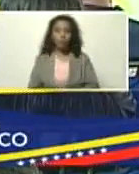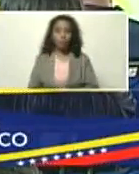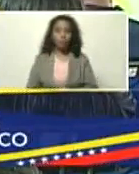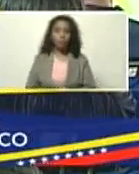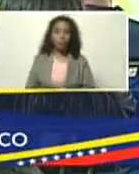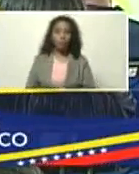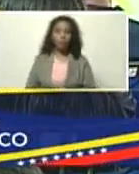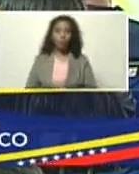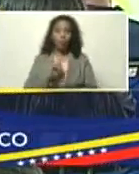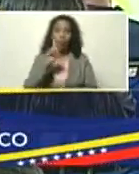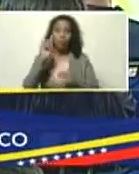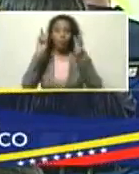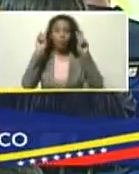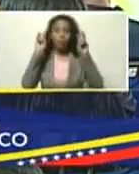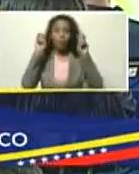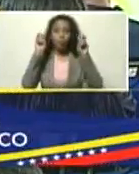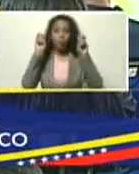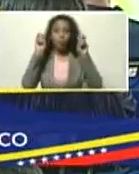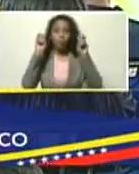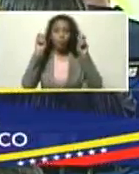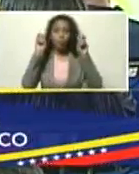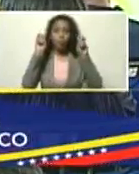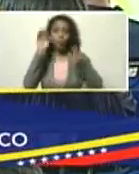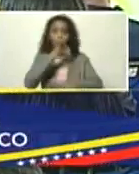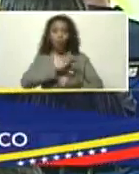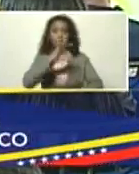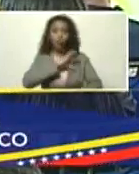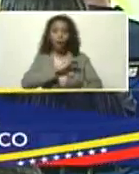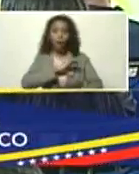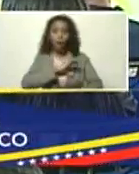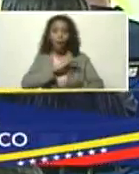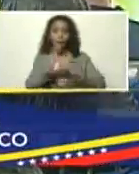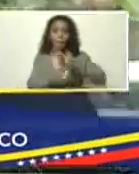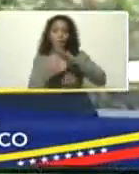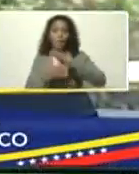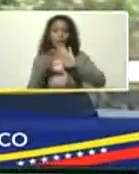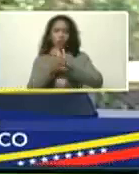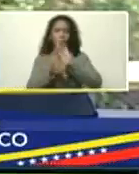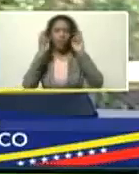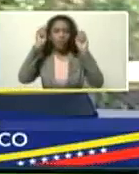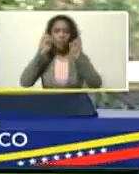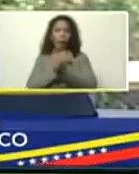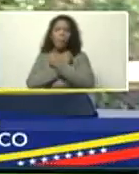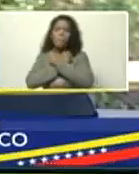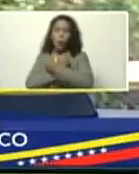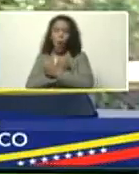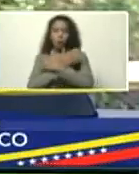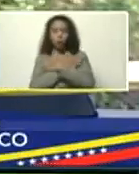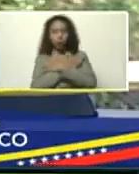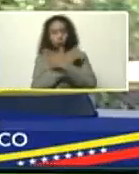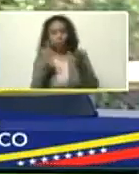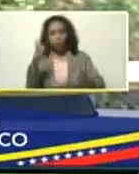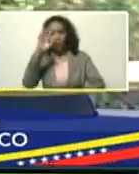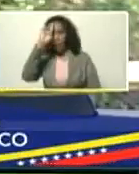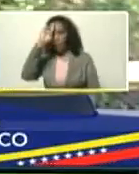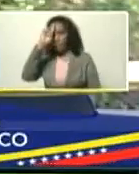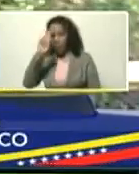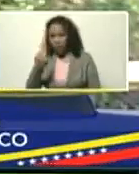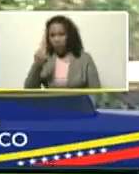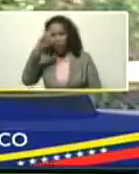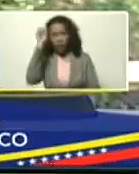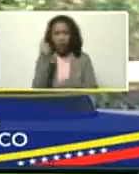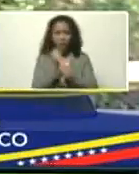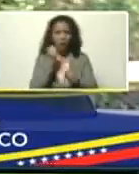a una nueva sociedad basada en el amor, en la solidaridad, en el respeto, en el trabajo